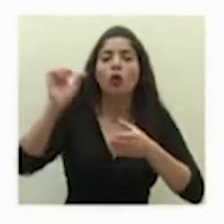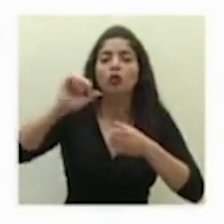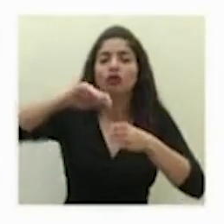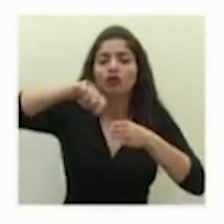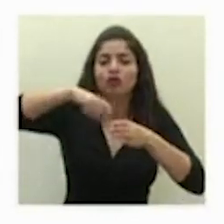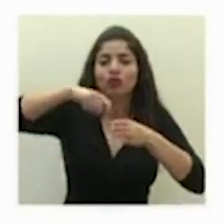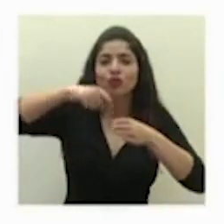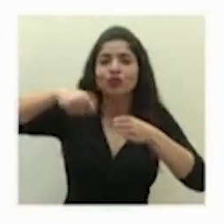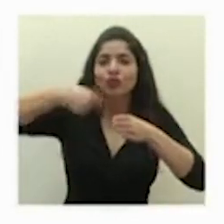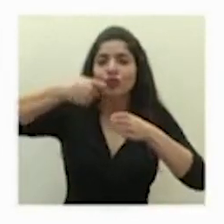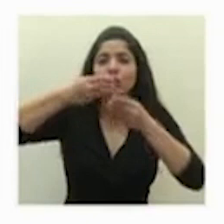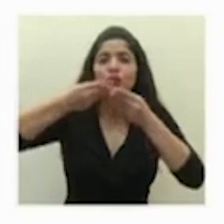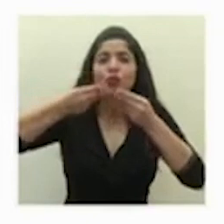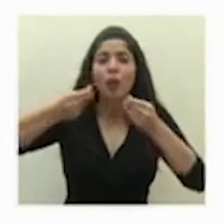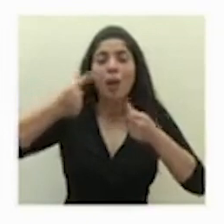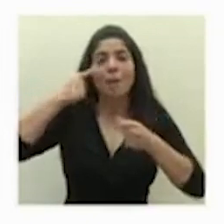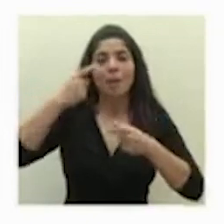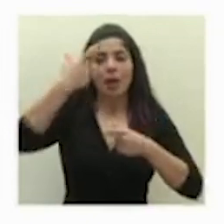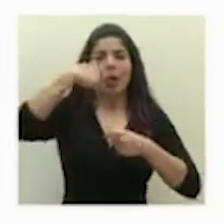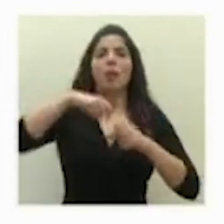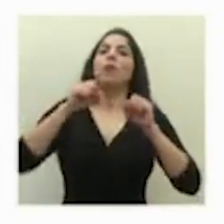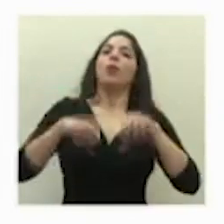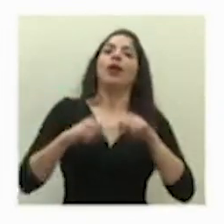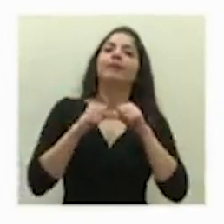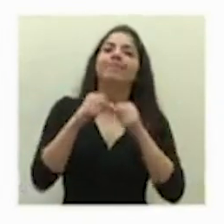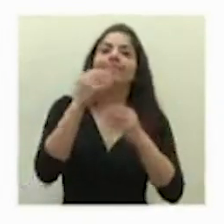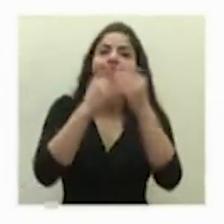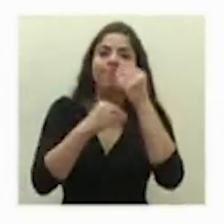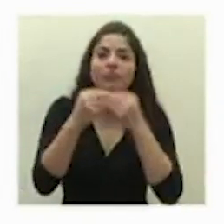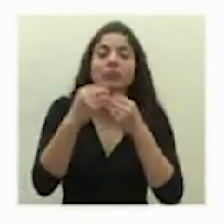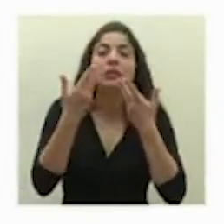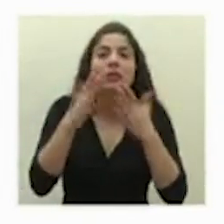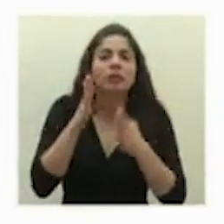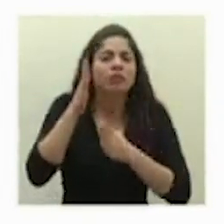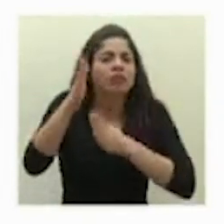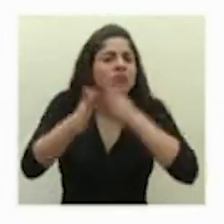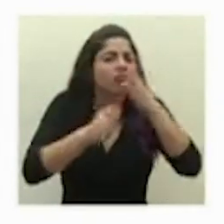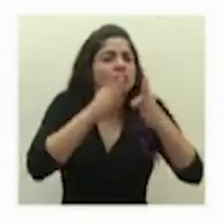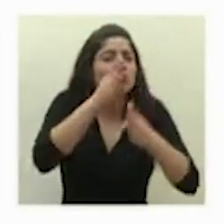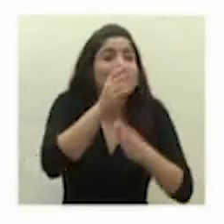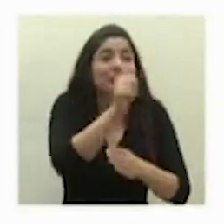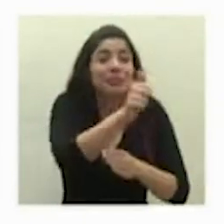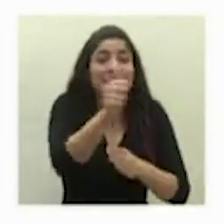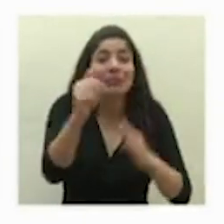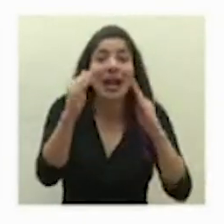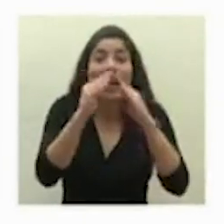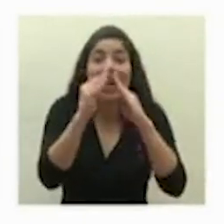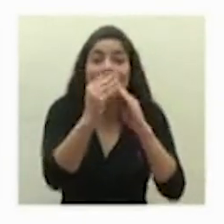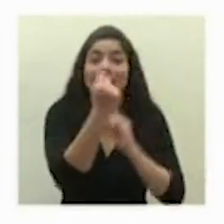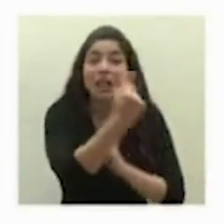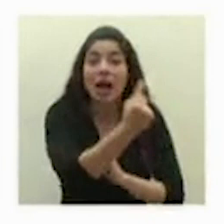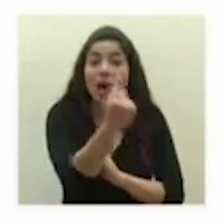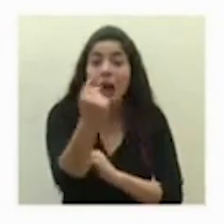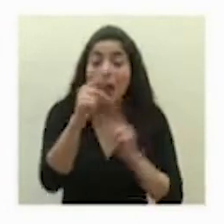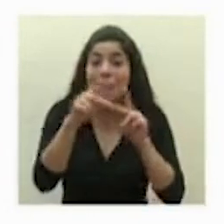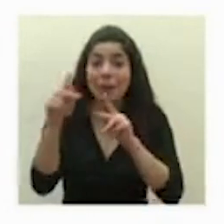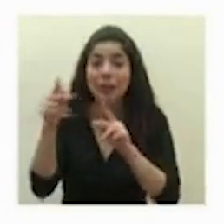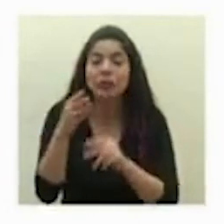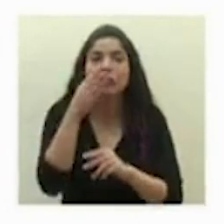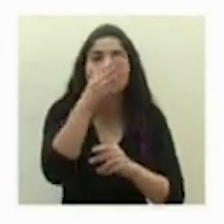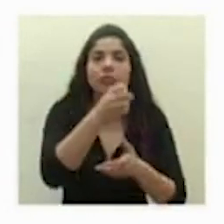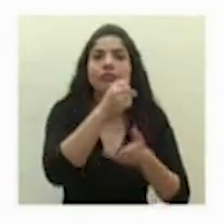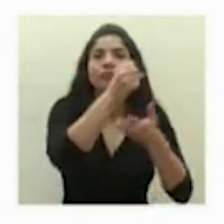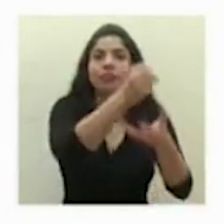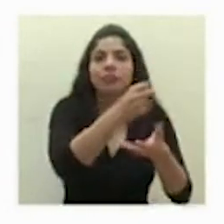les permita mantener su alimentación y hemos llegado hasta las casas de cada una de estas personas que